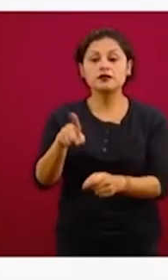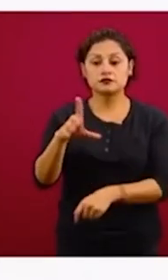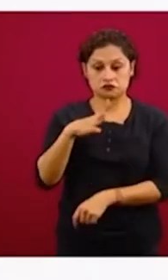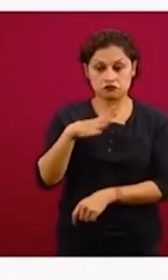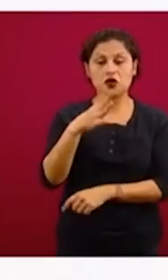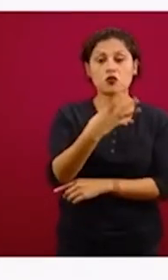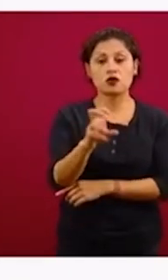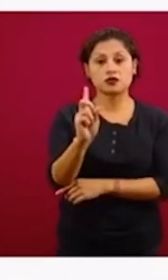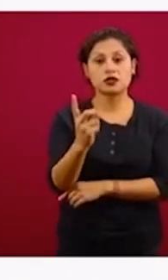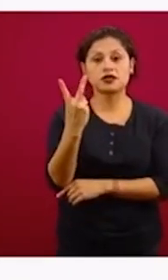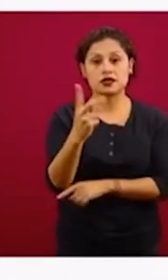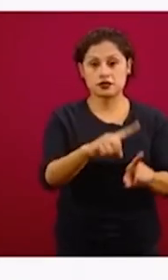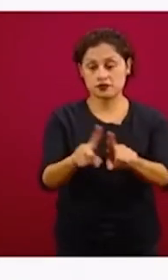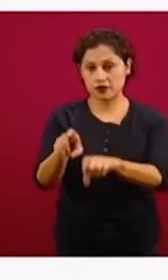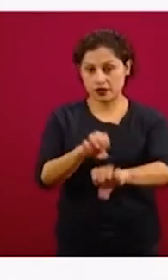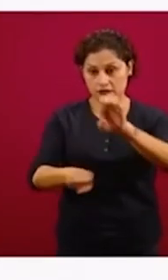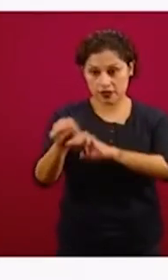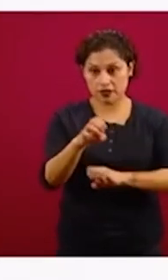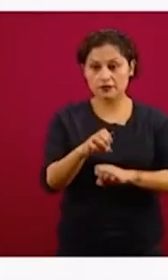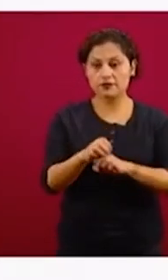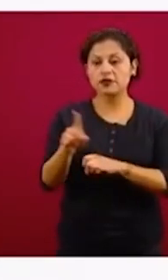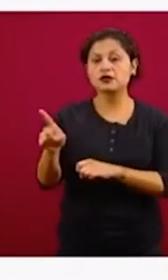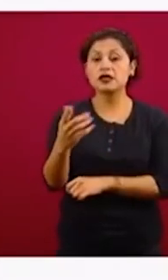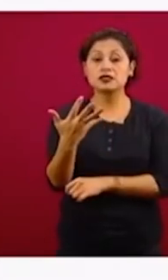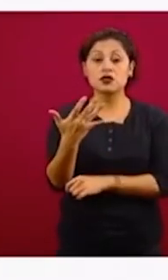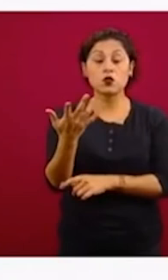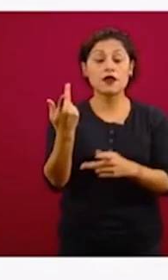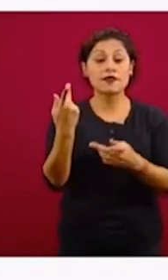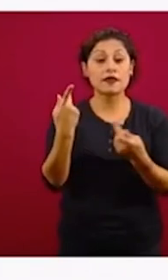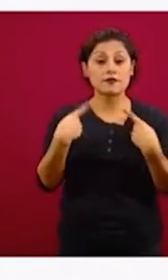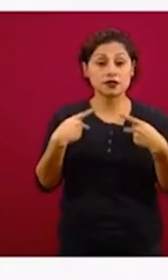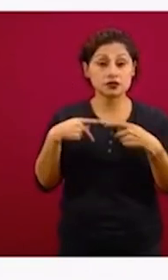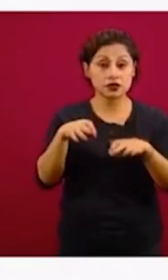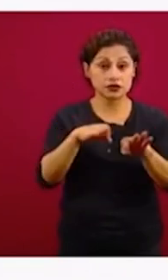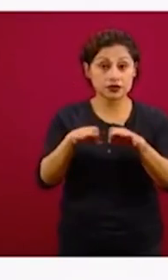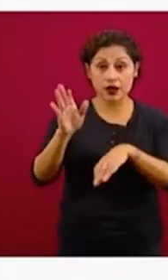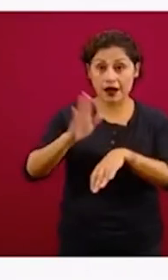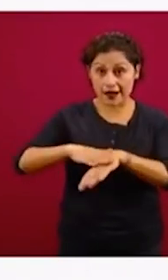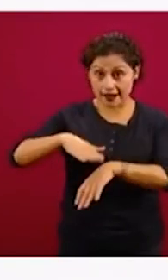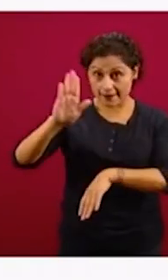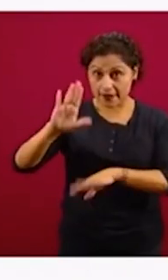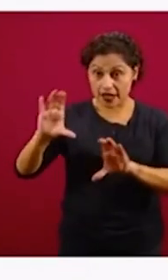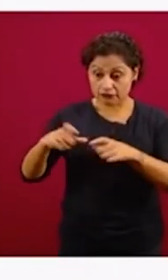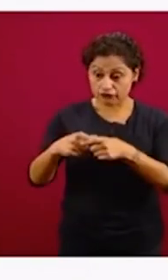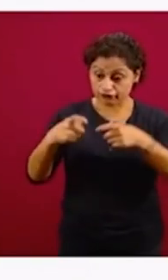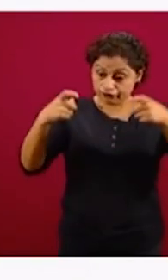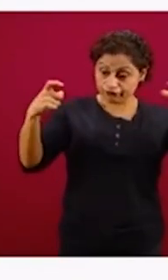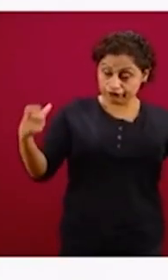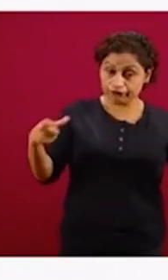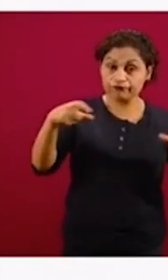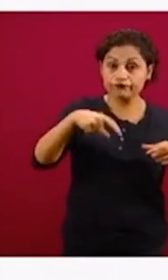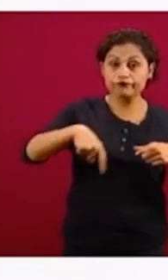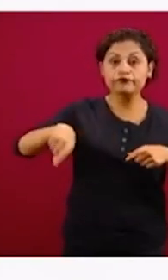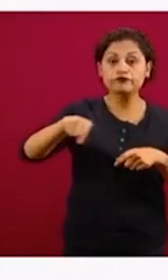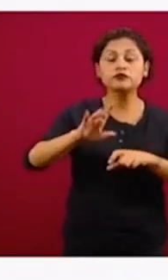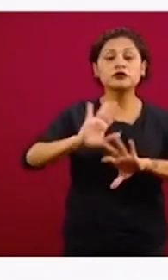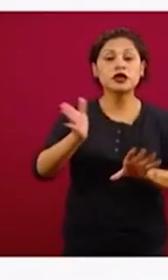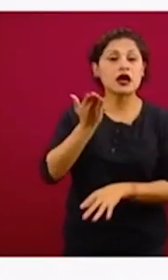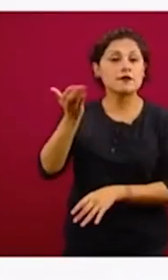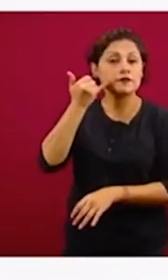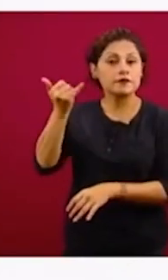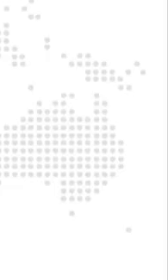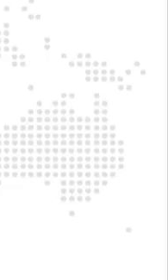432 empresas y ya de más de 50 trabajadores también han pedido el crédito y son